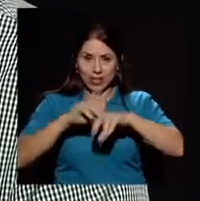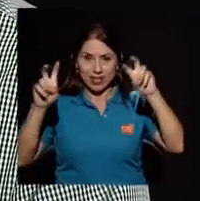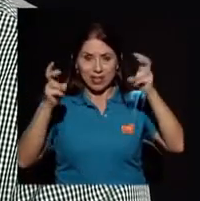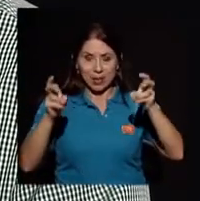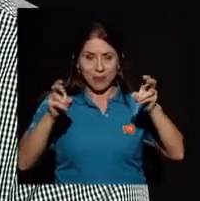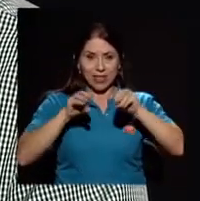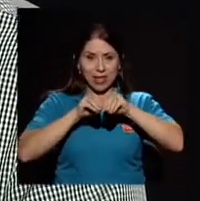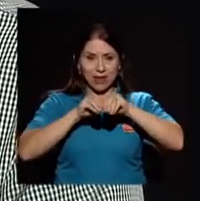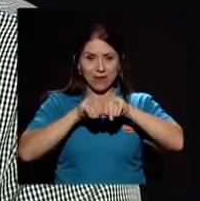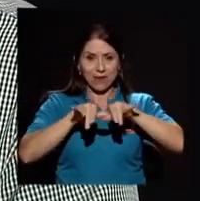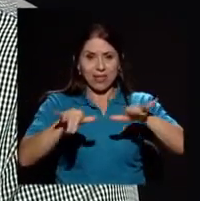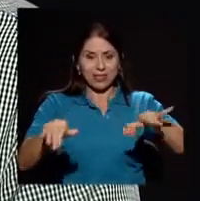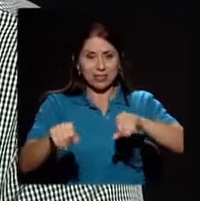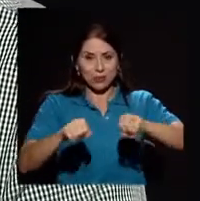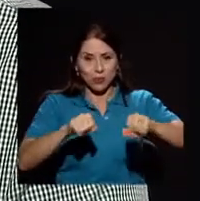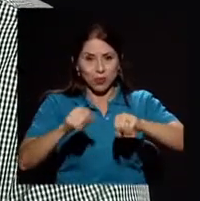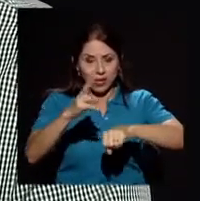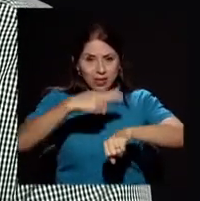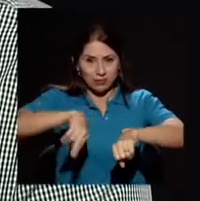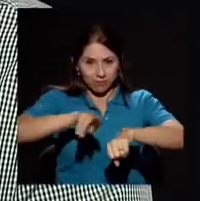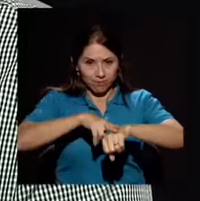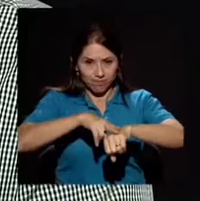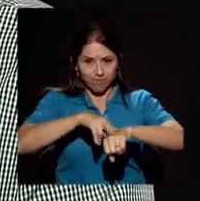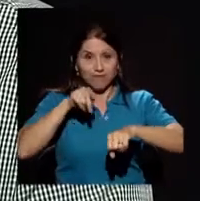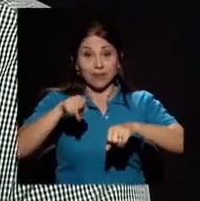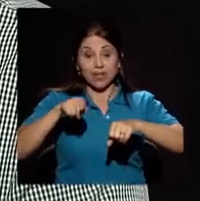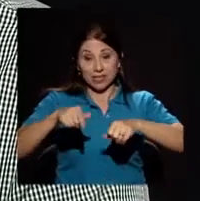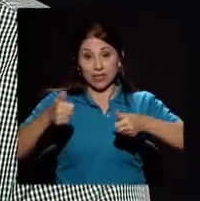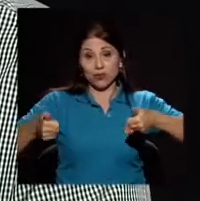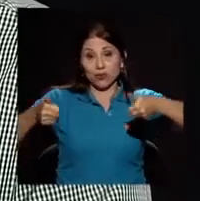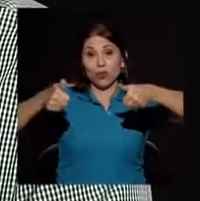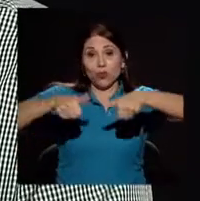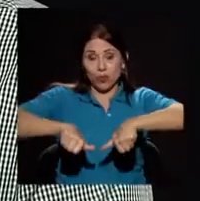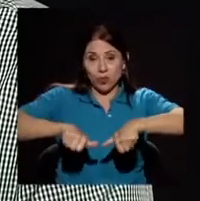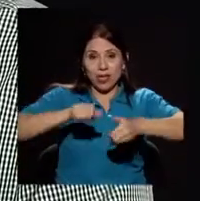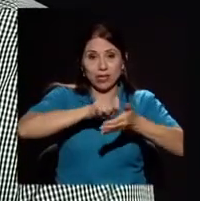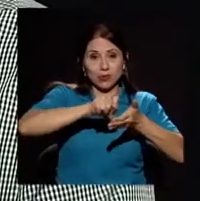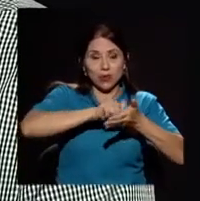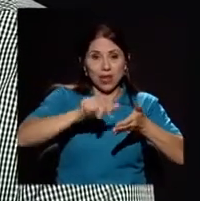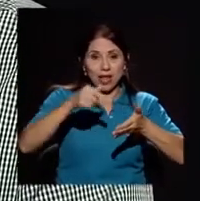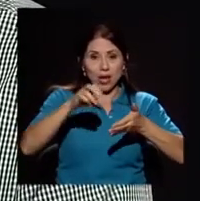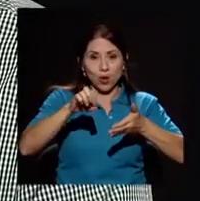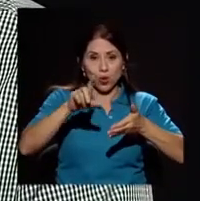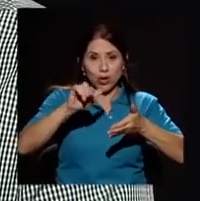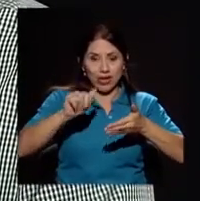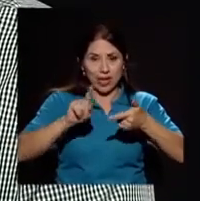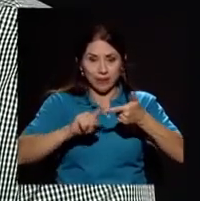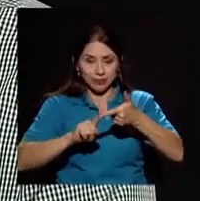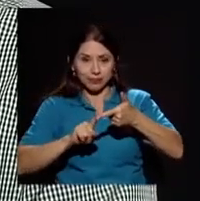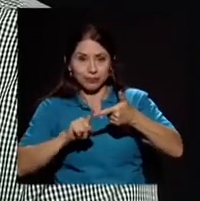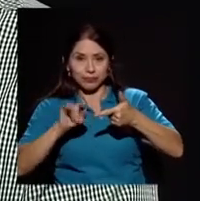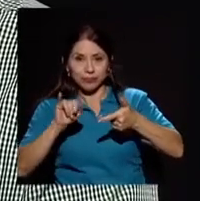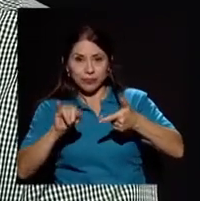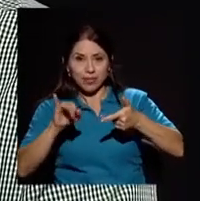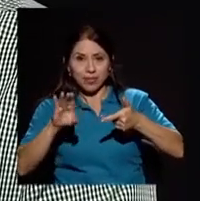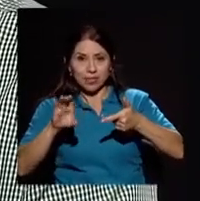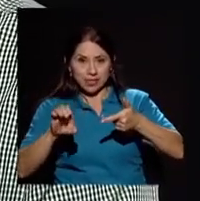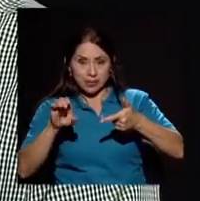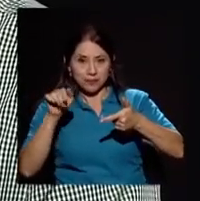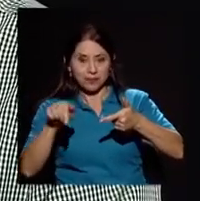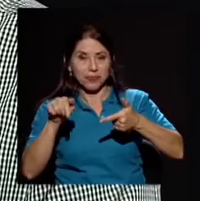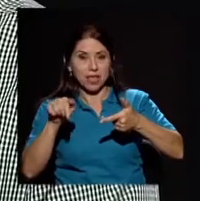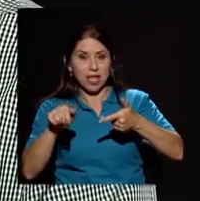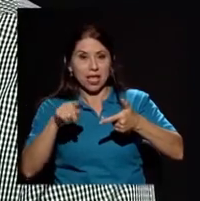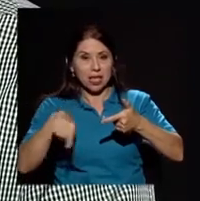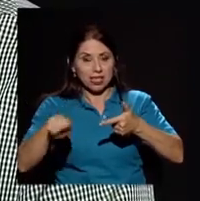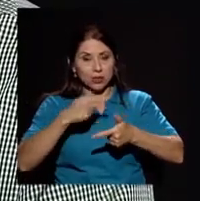Nacional que es un convenio de cooperación entre la Escuela de Geología y el Instituto de Electricidad que ha sido todo un proceso